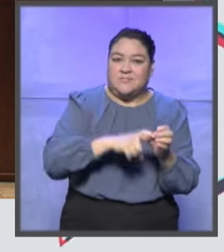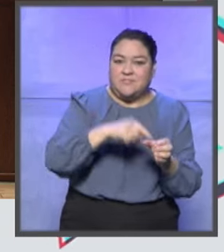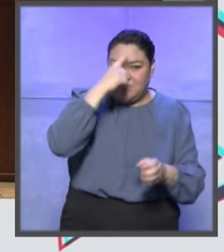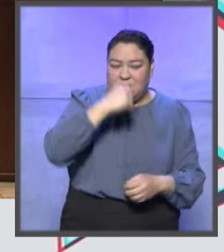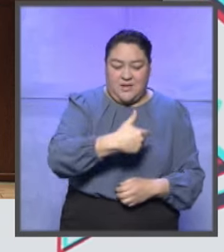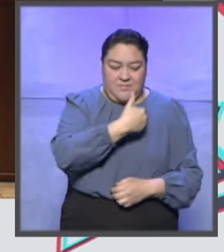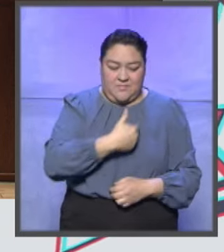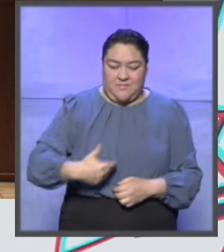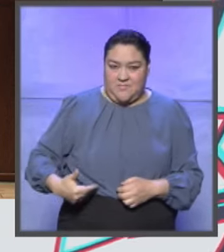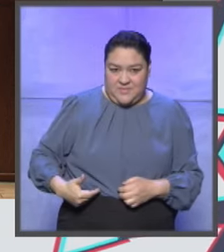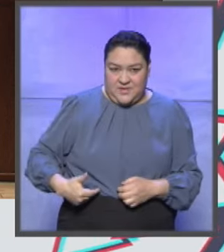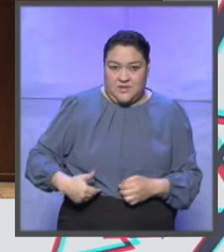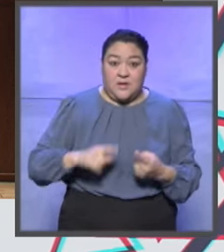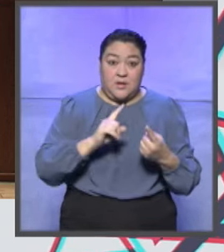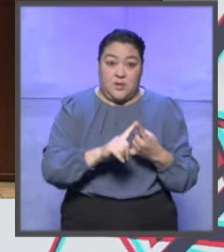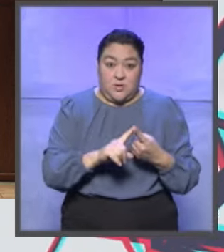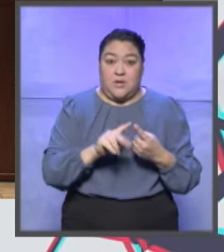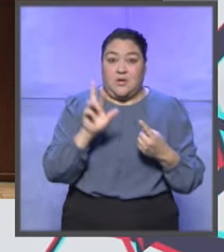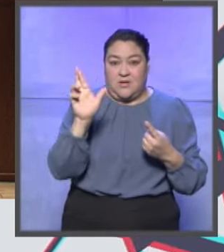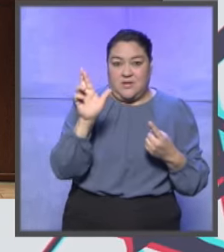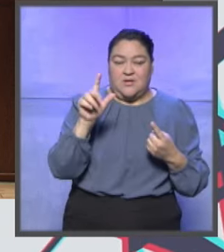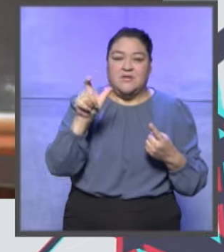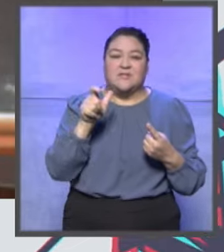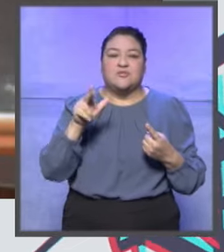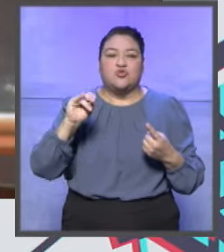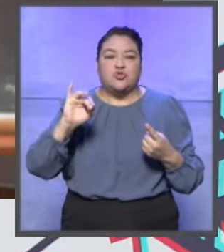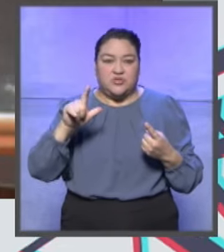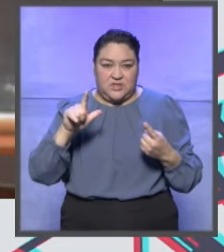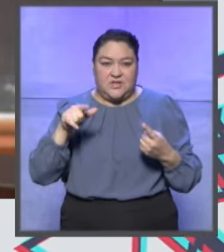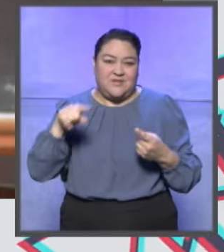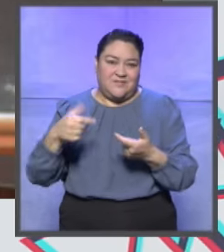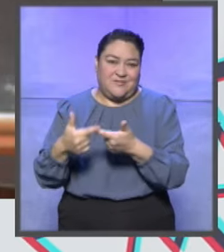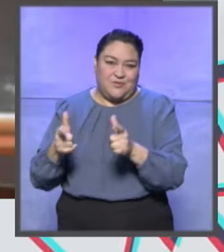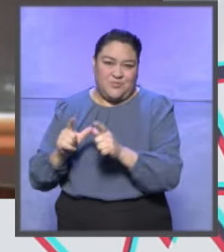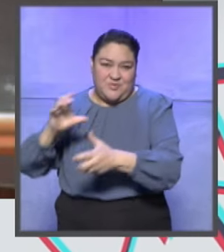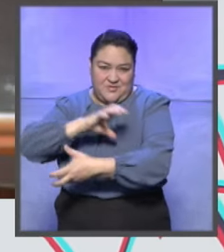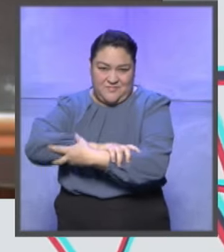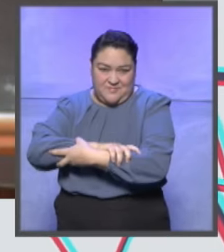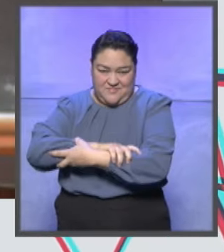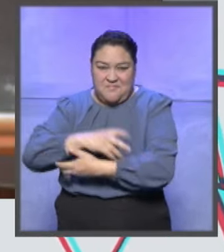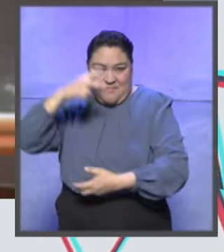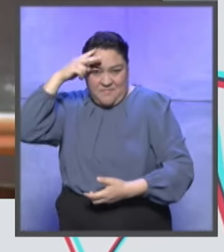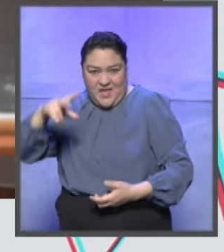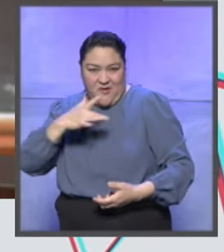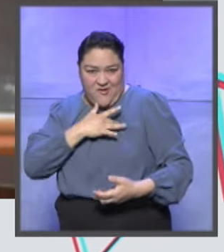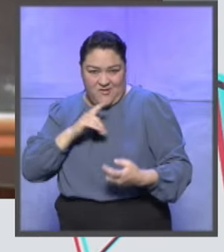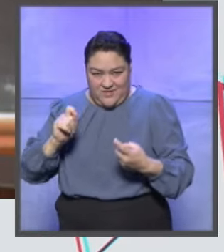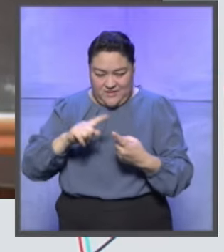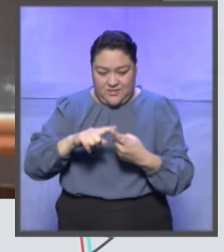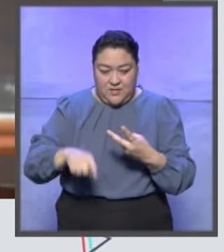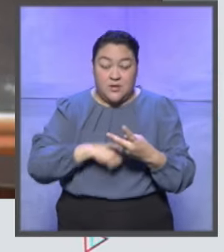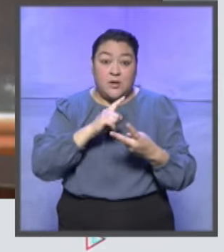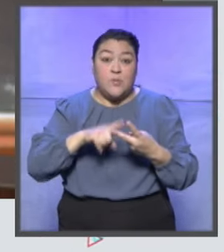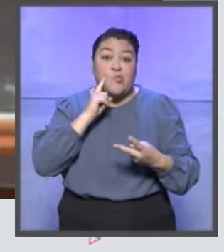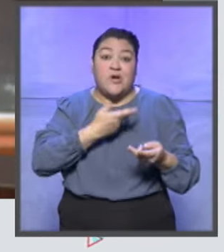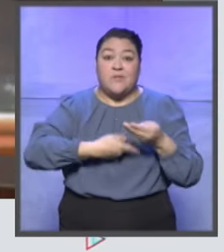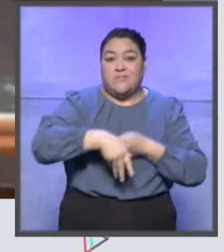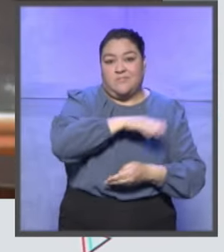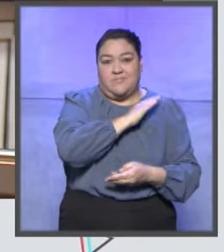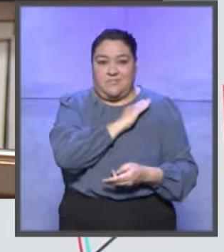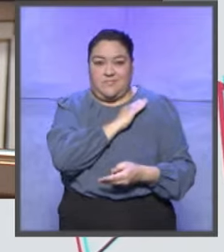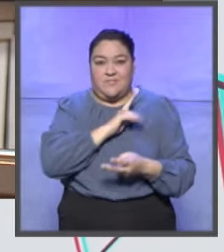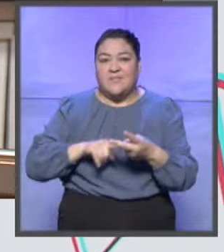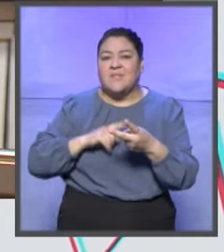la presidencia de la República de Xochitl Galvez, postulada por la coalición Fuerza y Corazón por México, y de Claudia